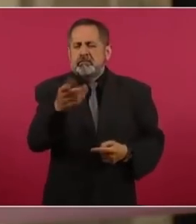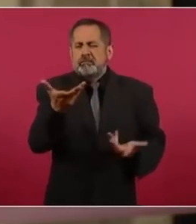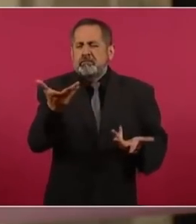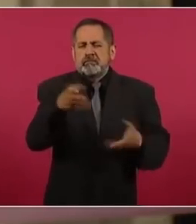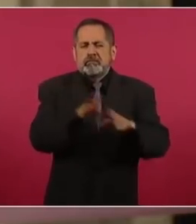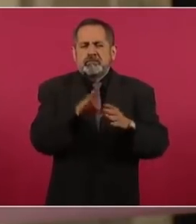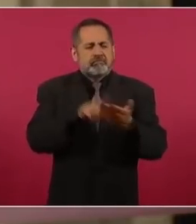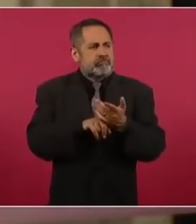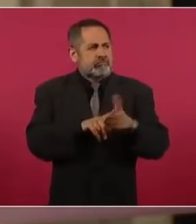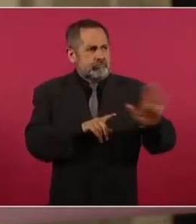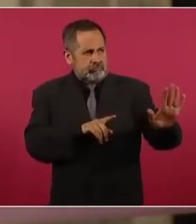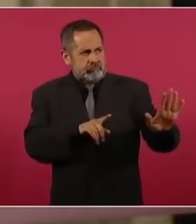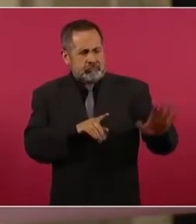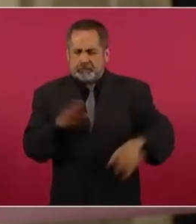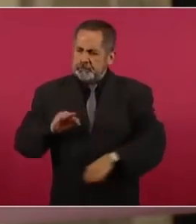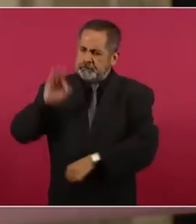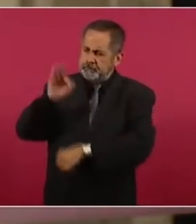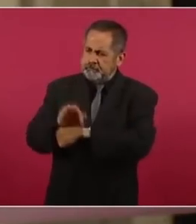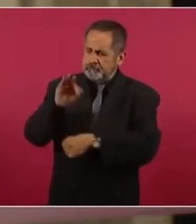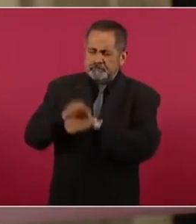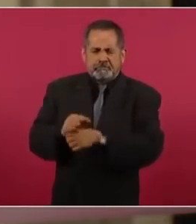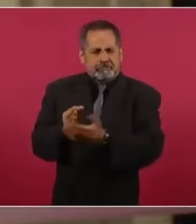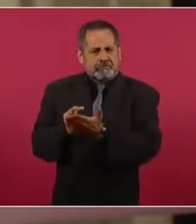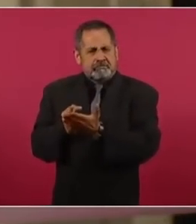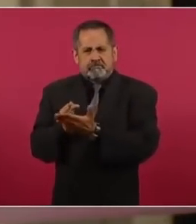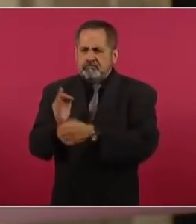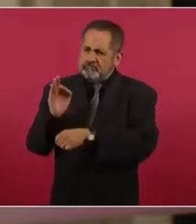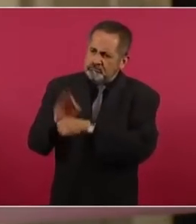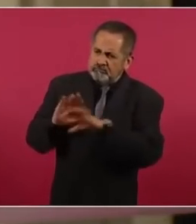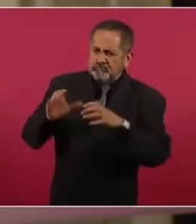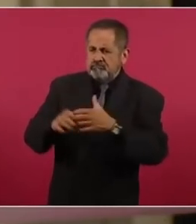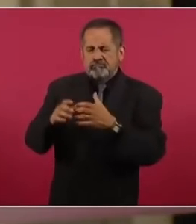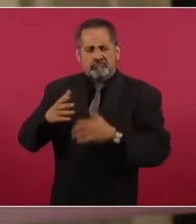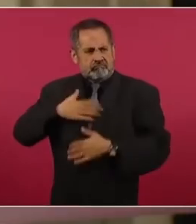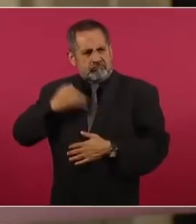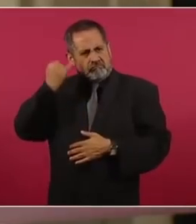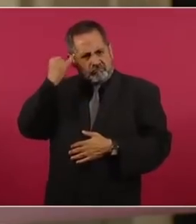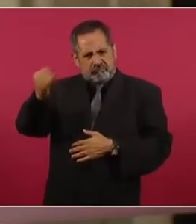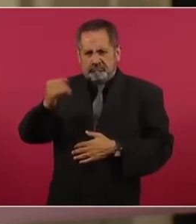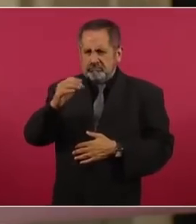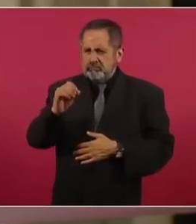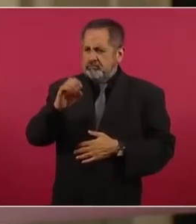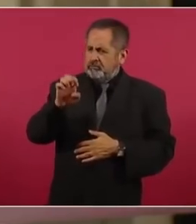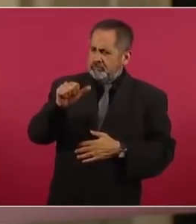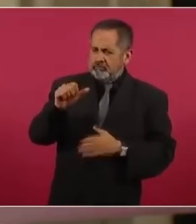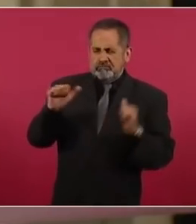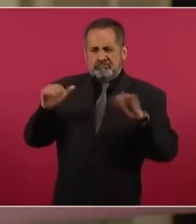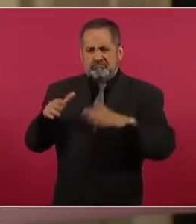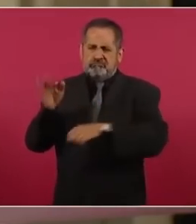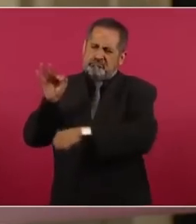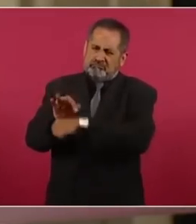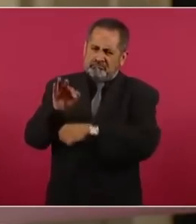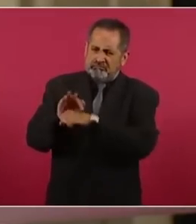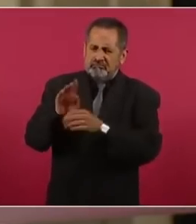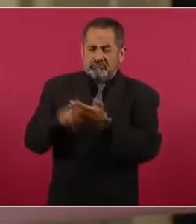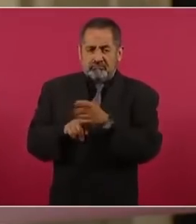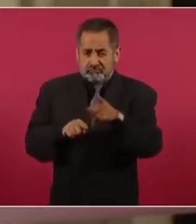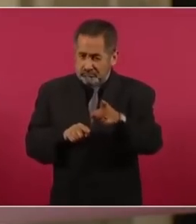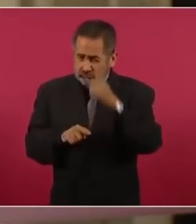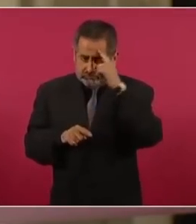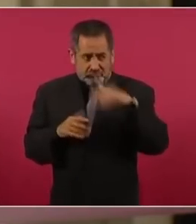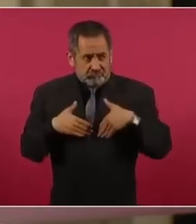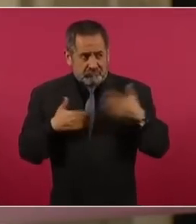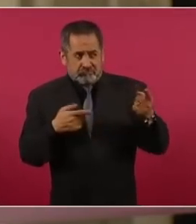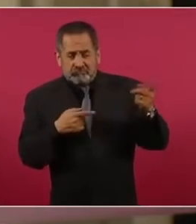proteger esta suposición en la cumbre de las Américas? ¿Cómo fía usted en